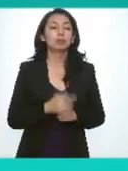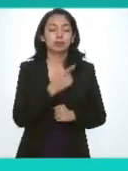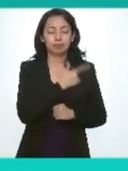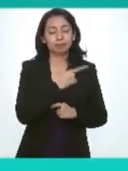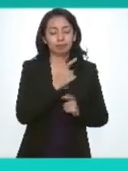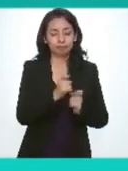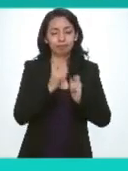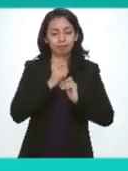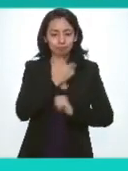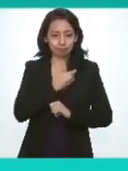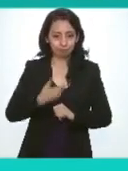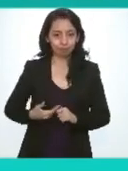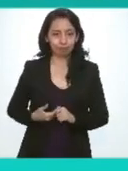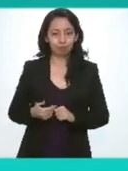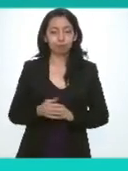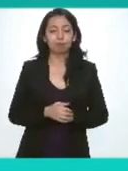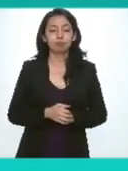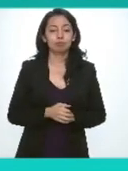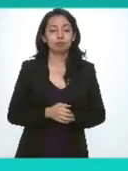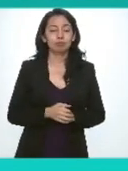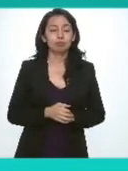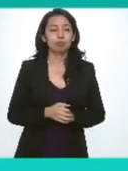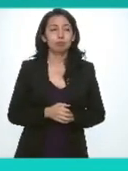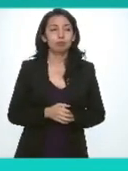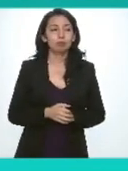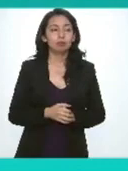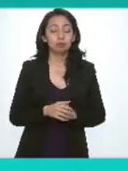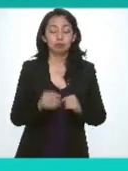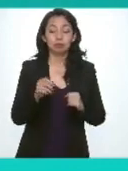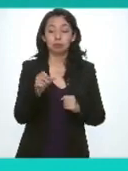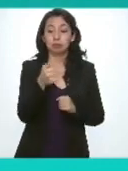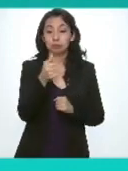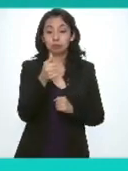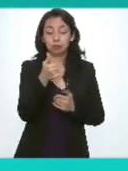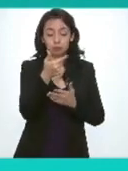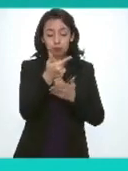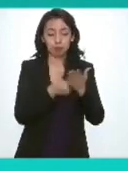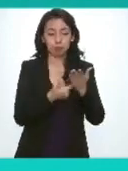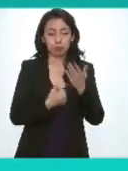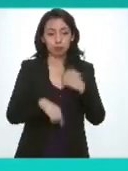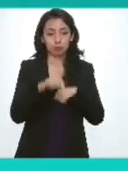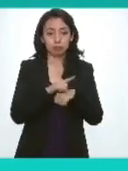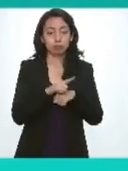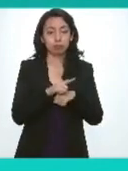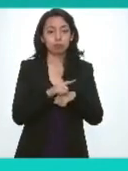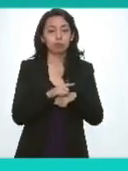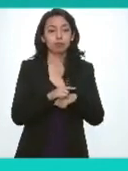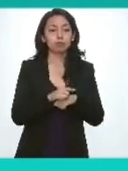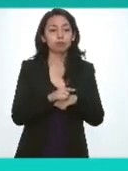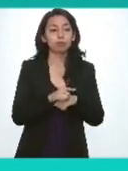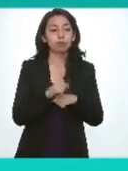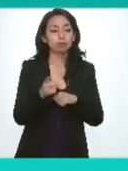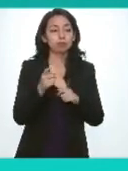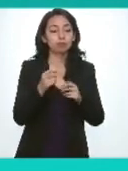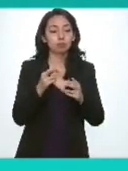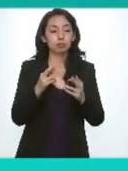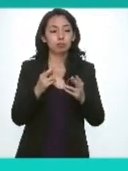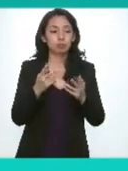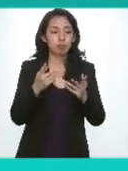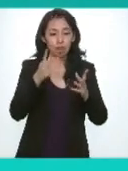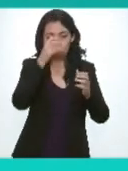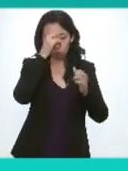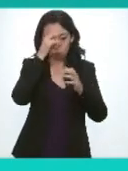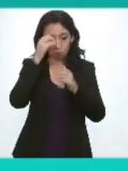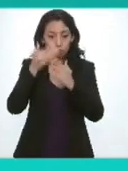gusto presidenta Ibarra en desahogo del punto once del orden del día correspondiente a la revisión de acuerdos